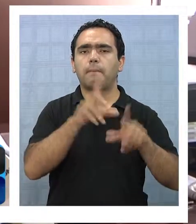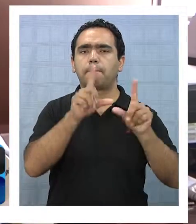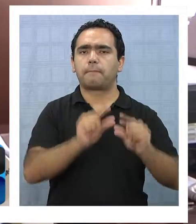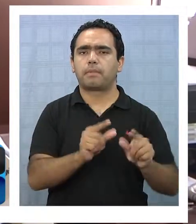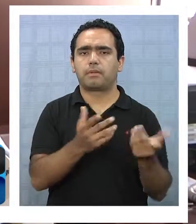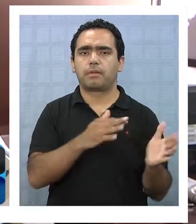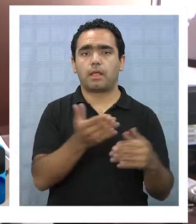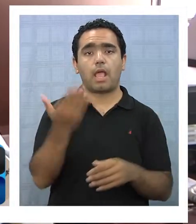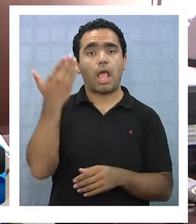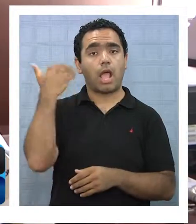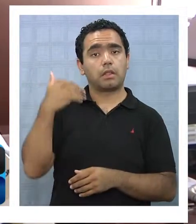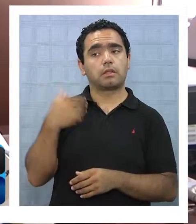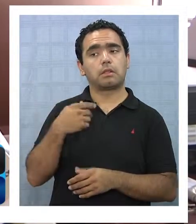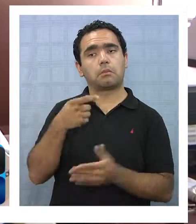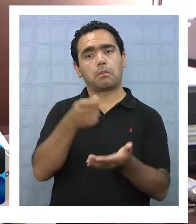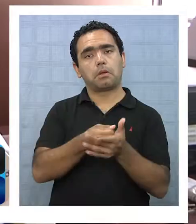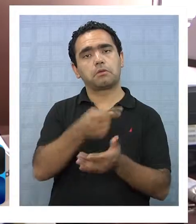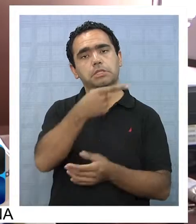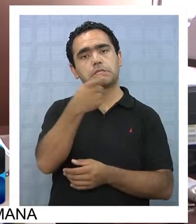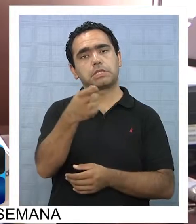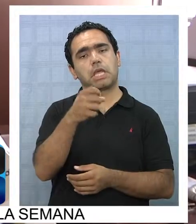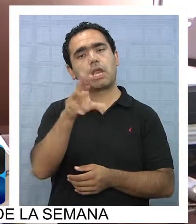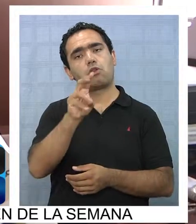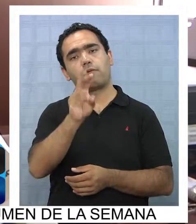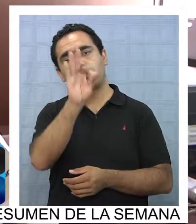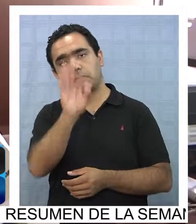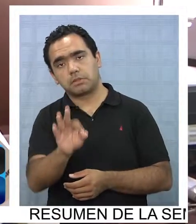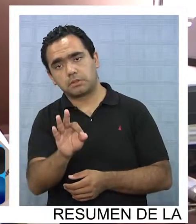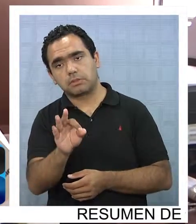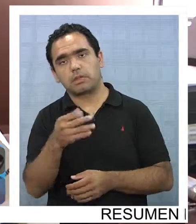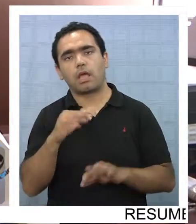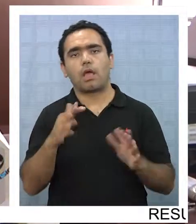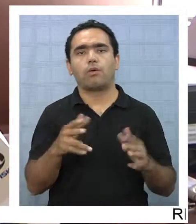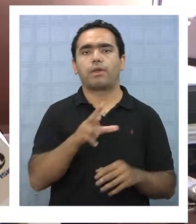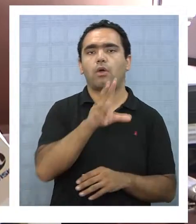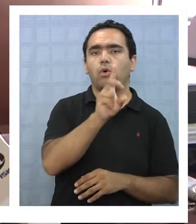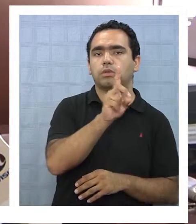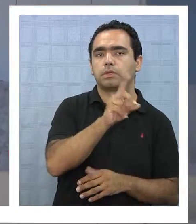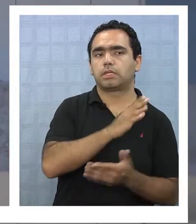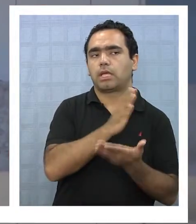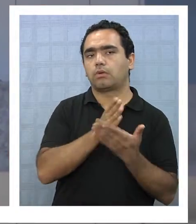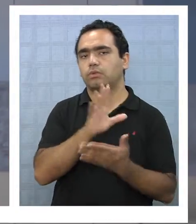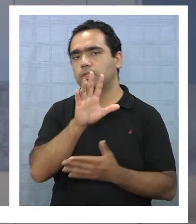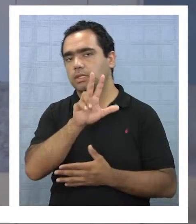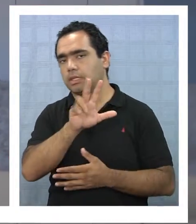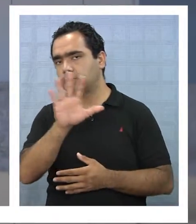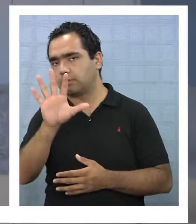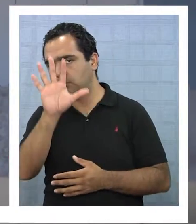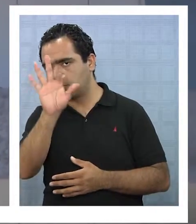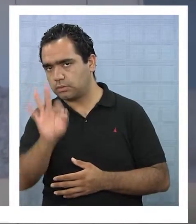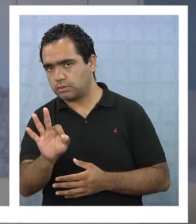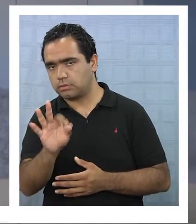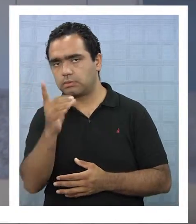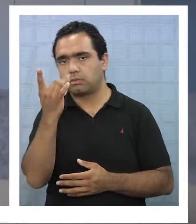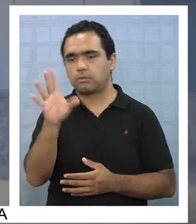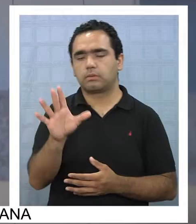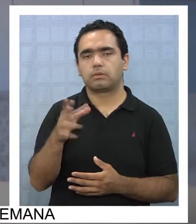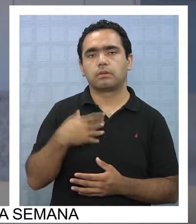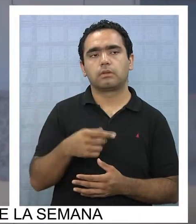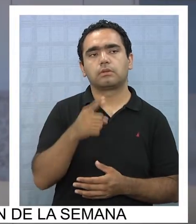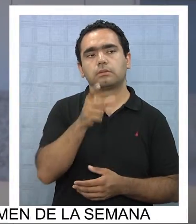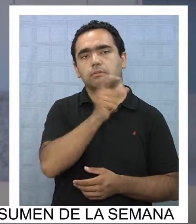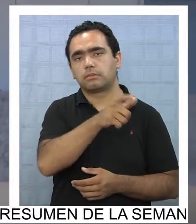Antes te estaban prestando el 100, el 90%, ahora están entre el 80 y el 85%. Eso significa que la persona